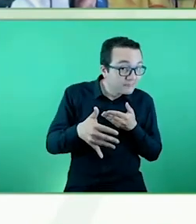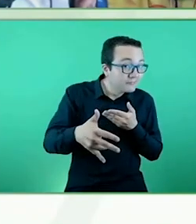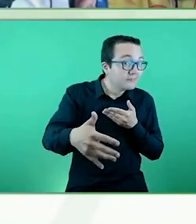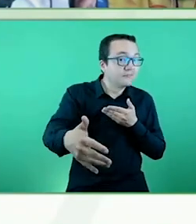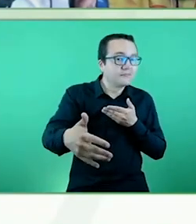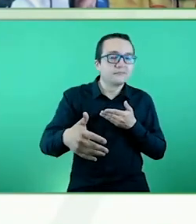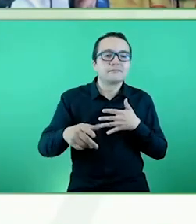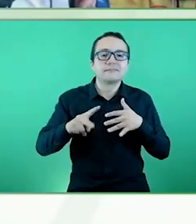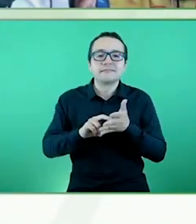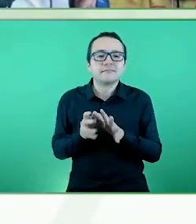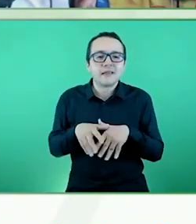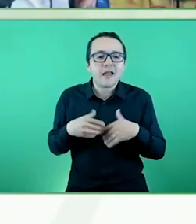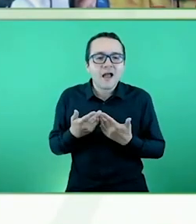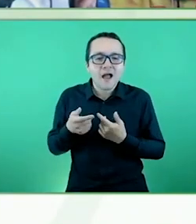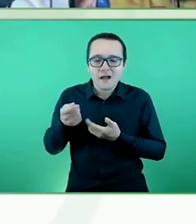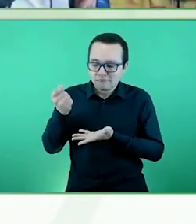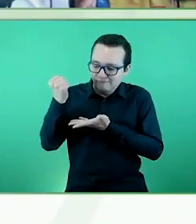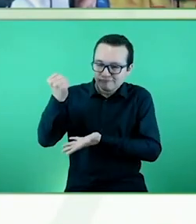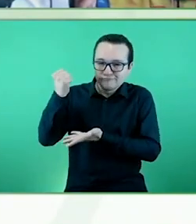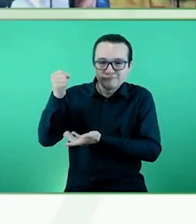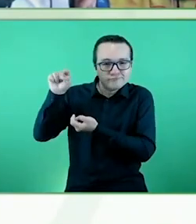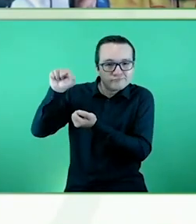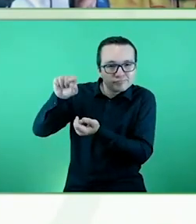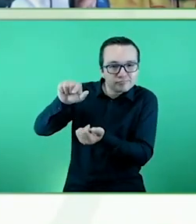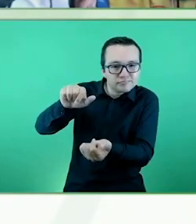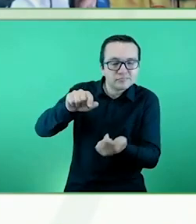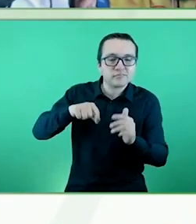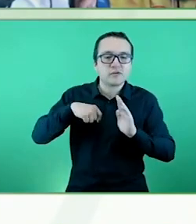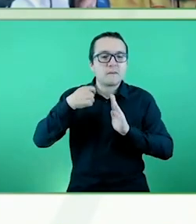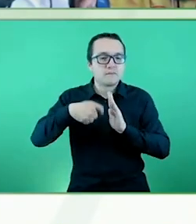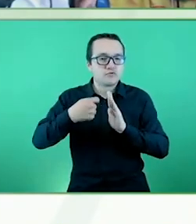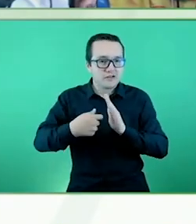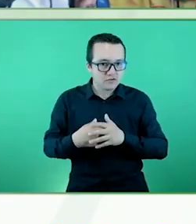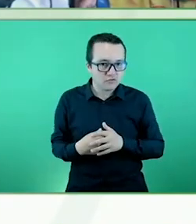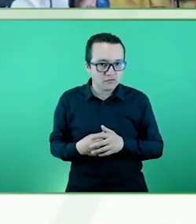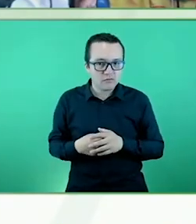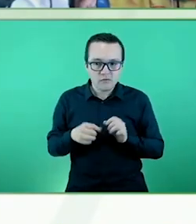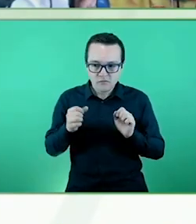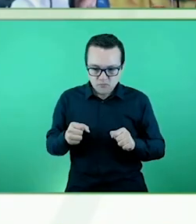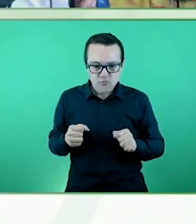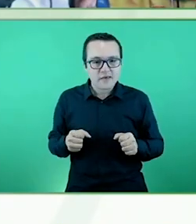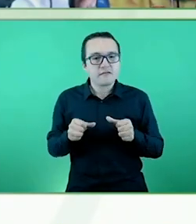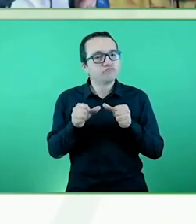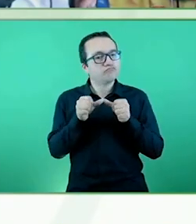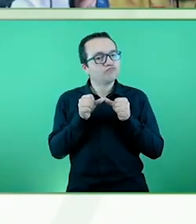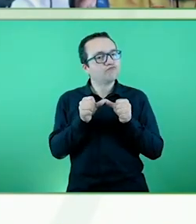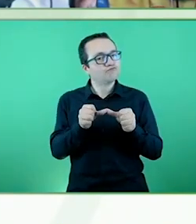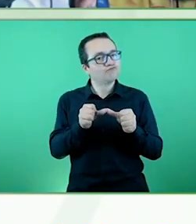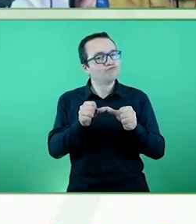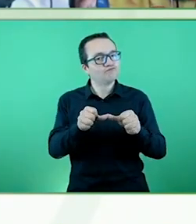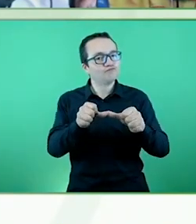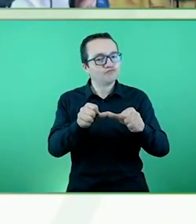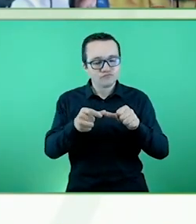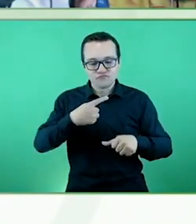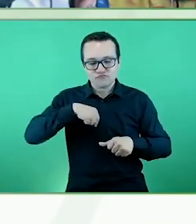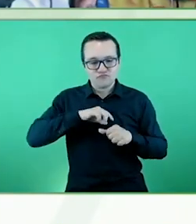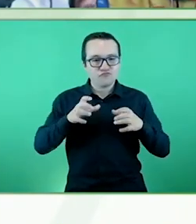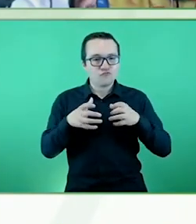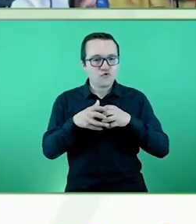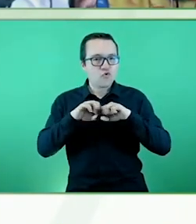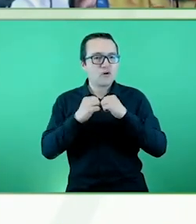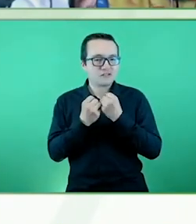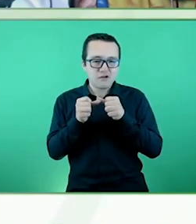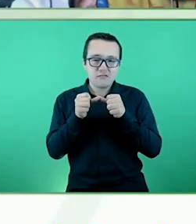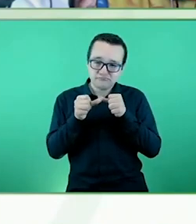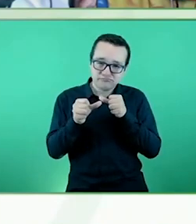un proyecto que nos dé sustentabilidad a nuestra organización a largo plazo, pues como muchos de ustedes lo saben,